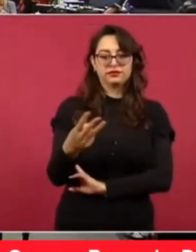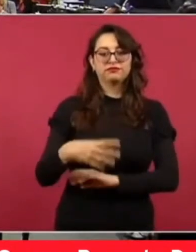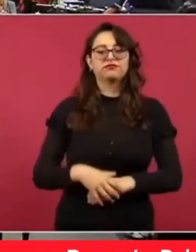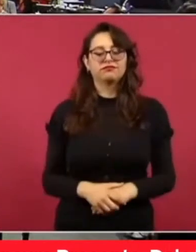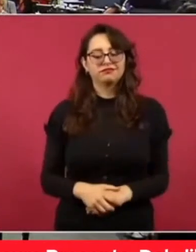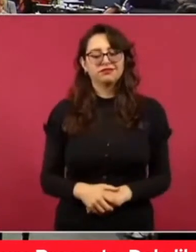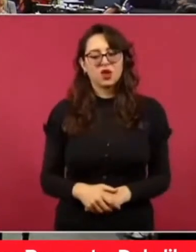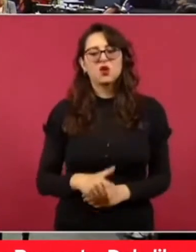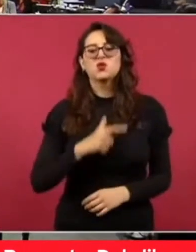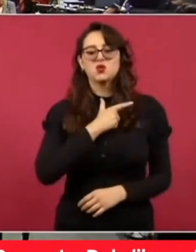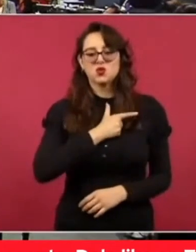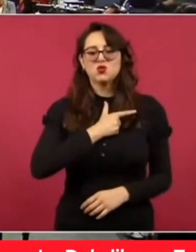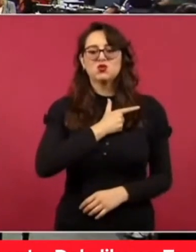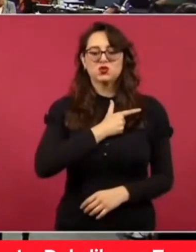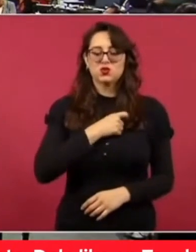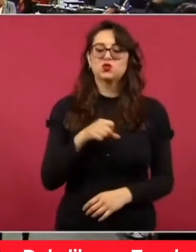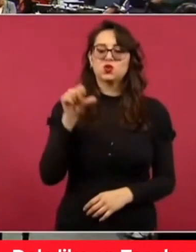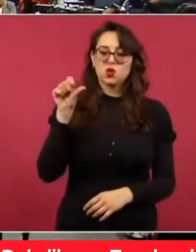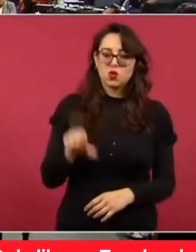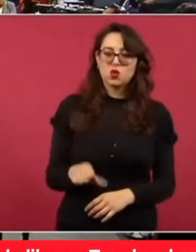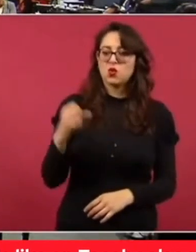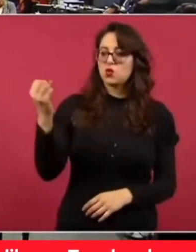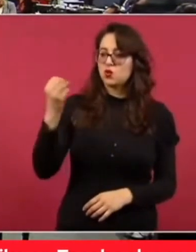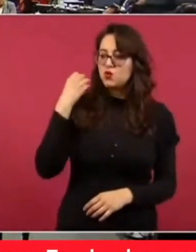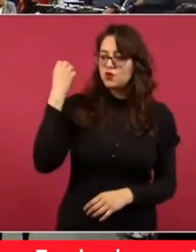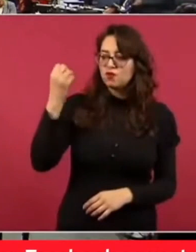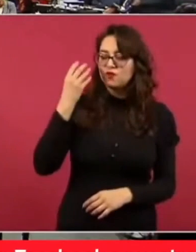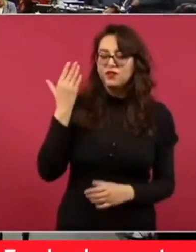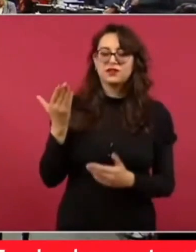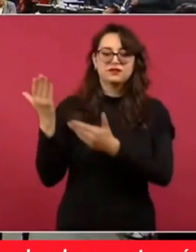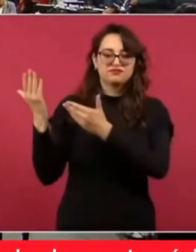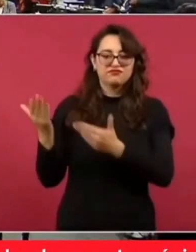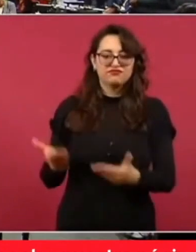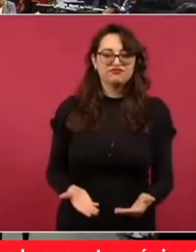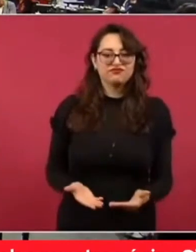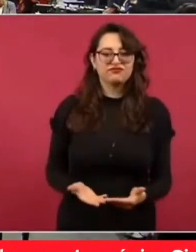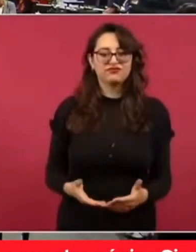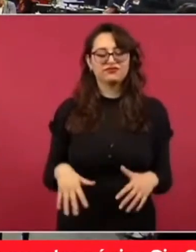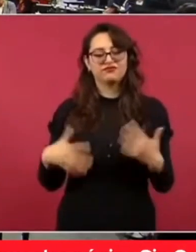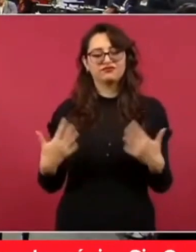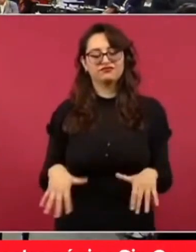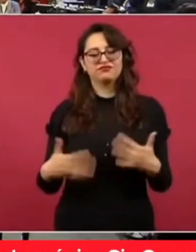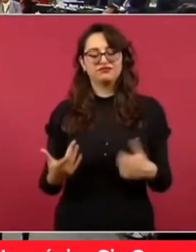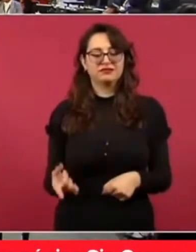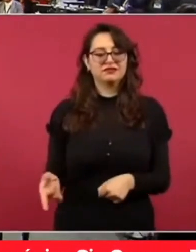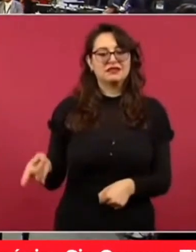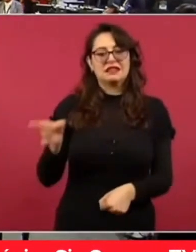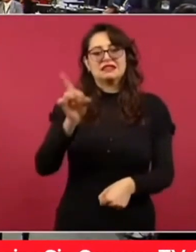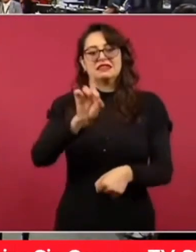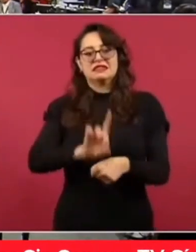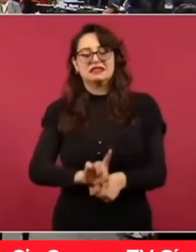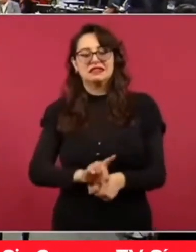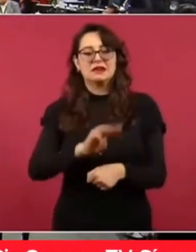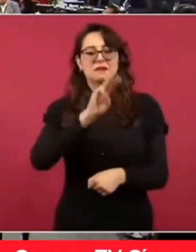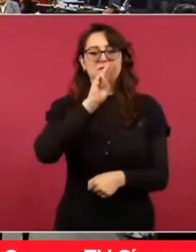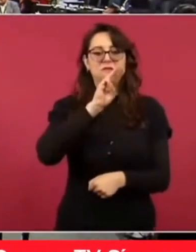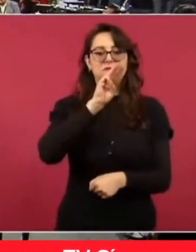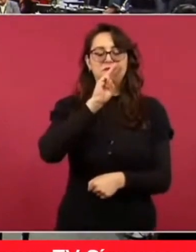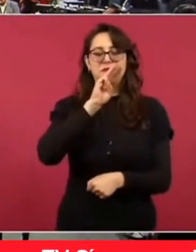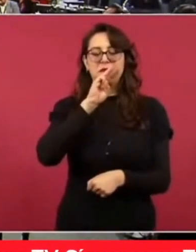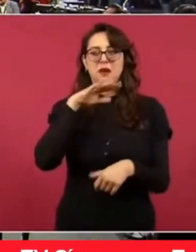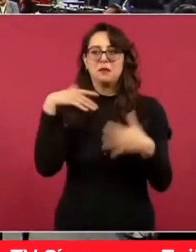aquí en la conferencia de prensa este día porque hoy celebramos y reconocemos a todas las madres